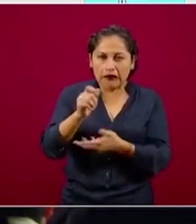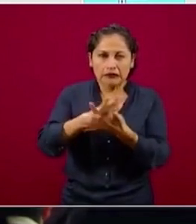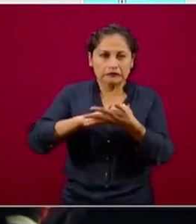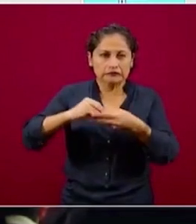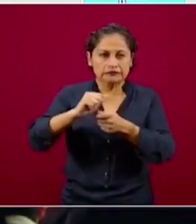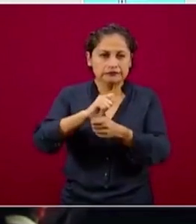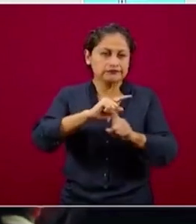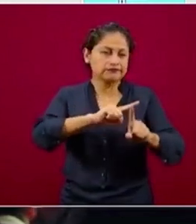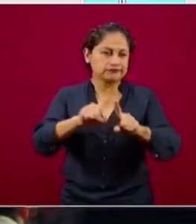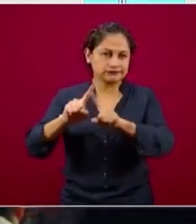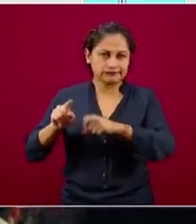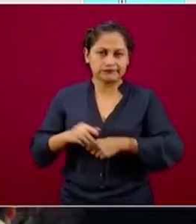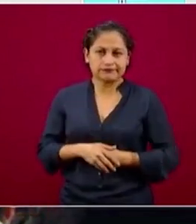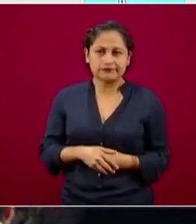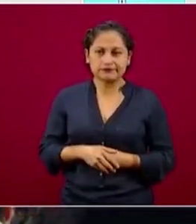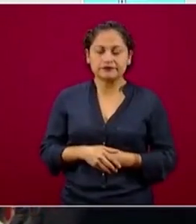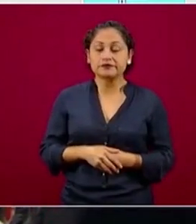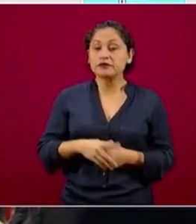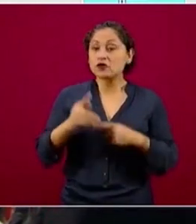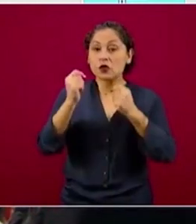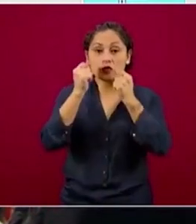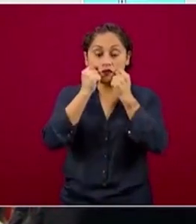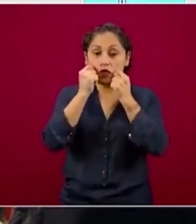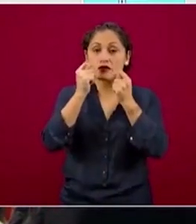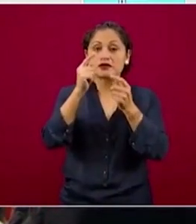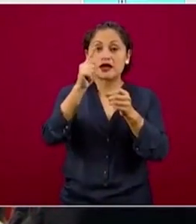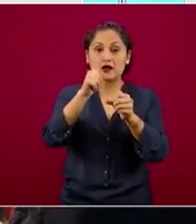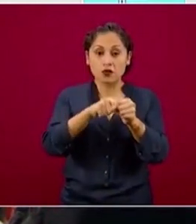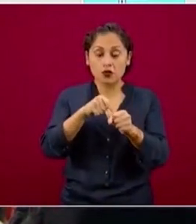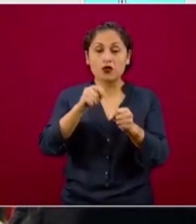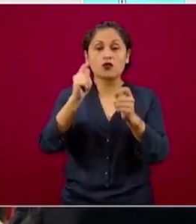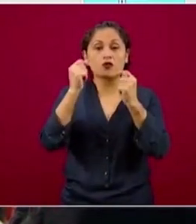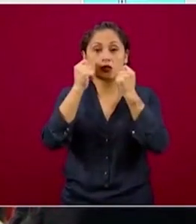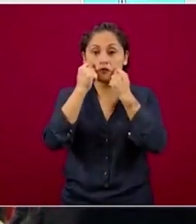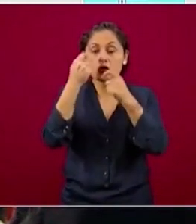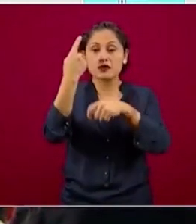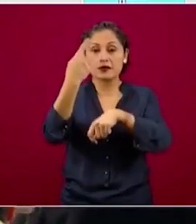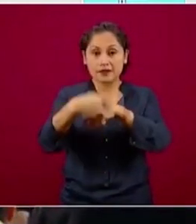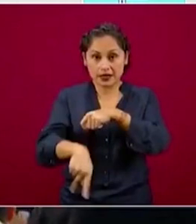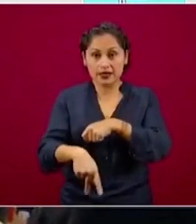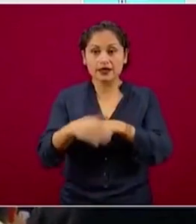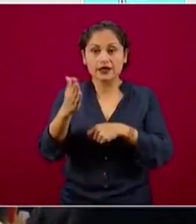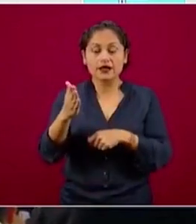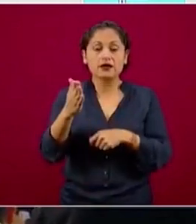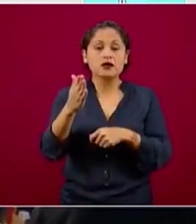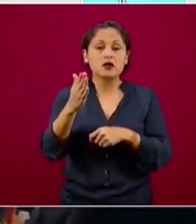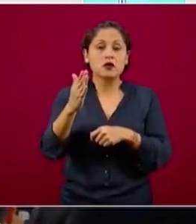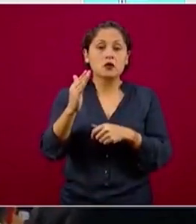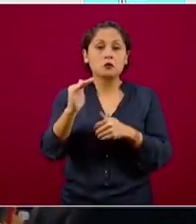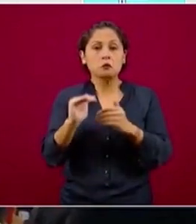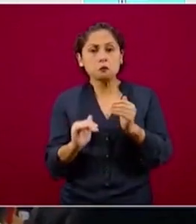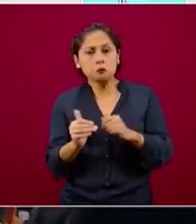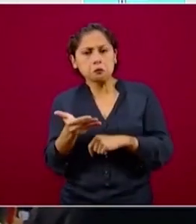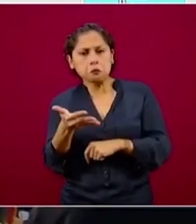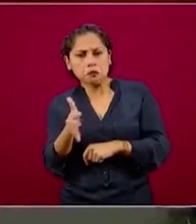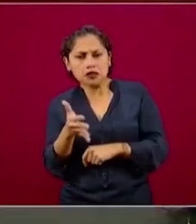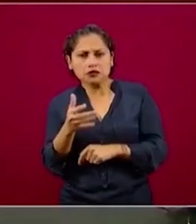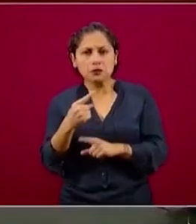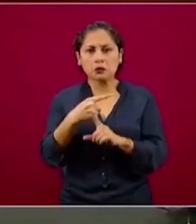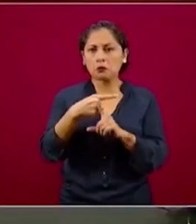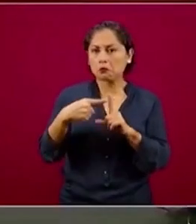a lo largo de cualquier color, independientemente de la magnitud del riesgo, bajo, medio, medio alto y alto,